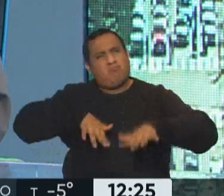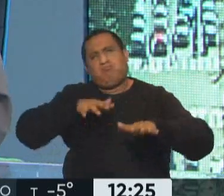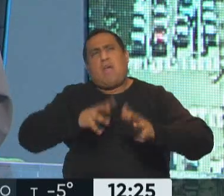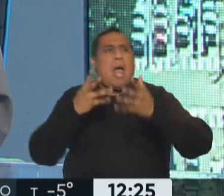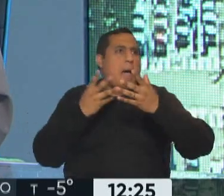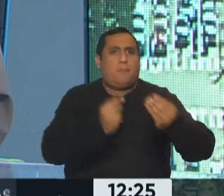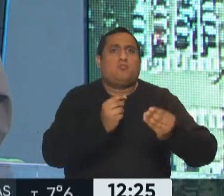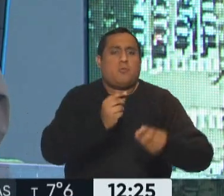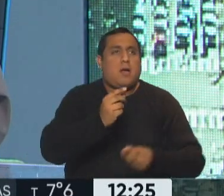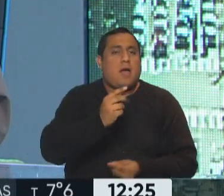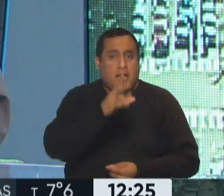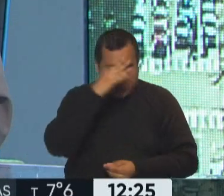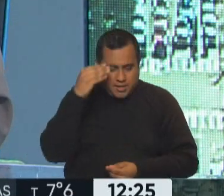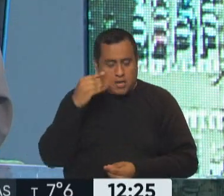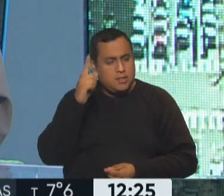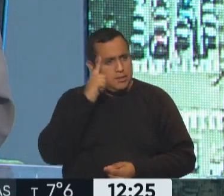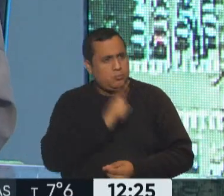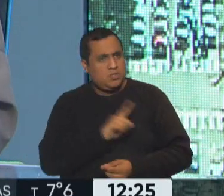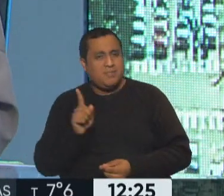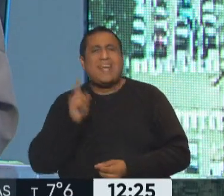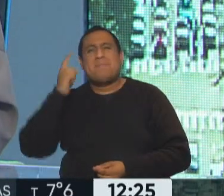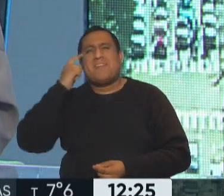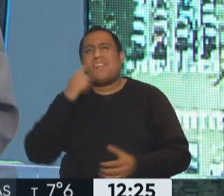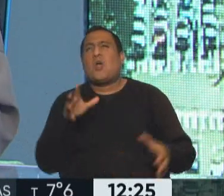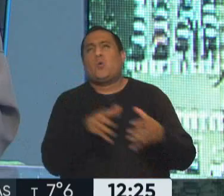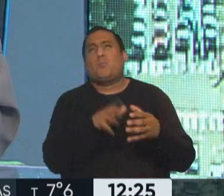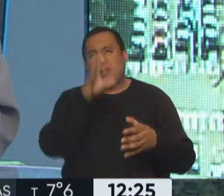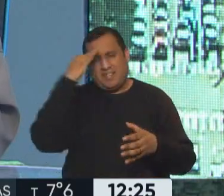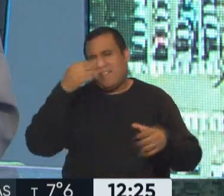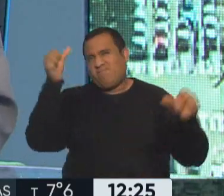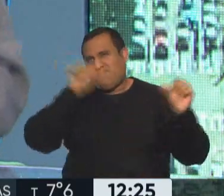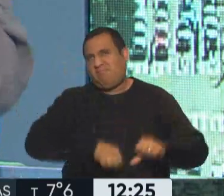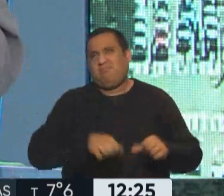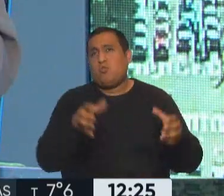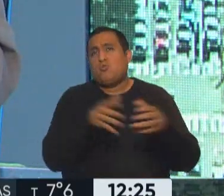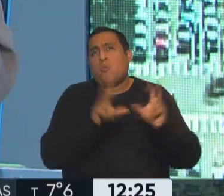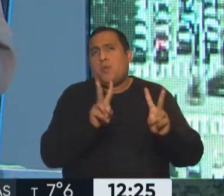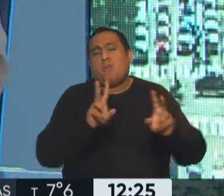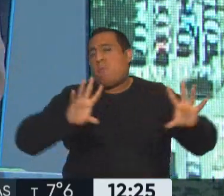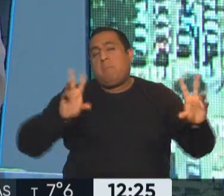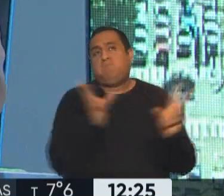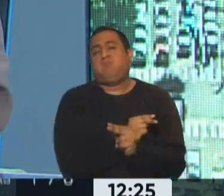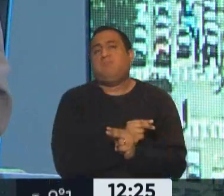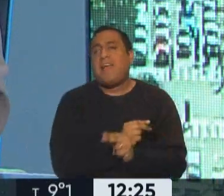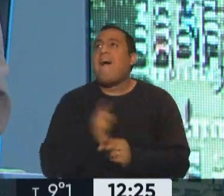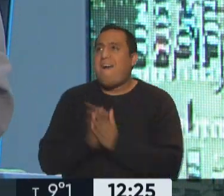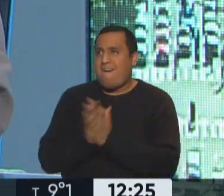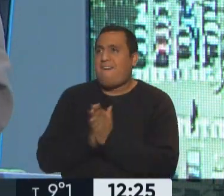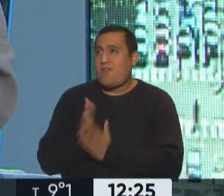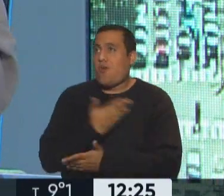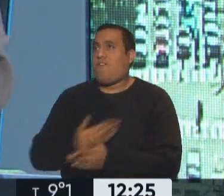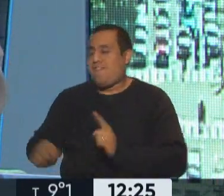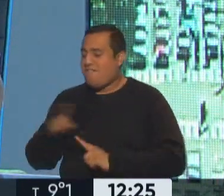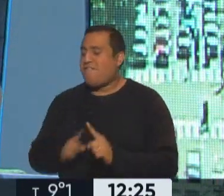a la vicepresidenta. Ellos estaban pensando que el kirchnerismo estaba muerto y que el peronismo iba a desistir y se estaban preparando para gobernar y se han dado